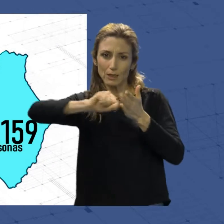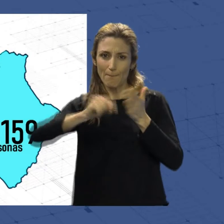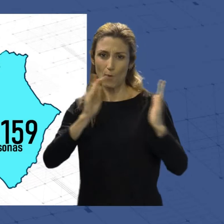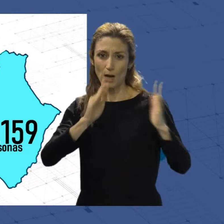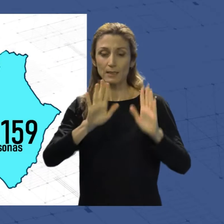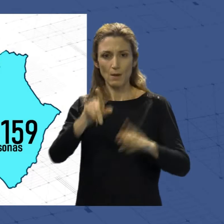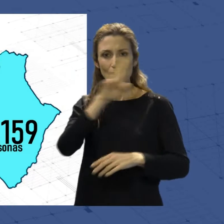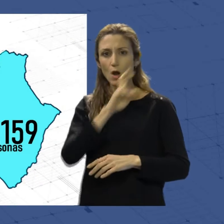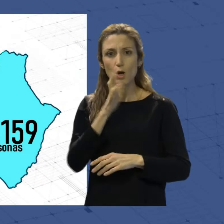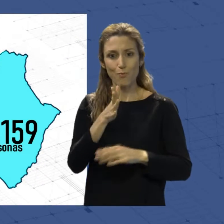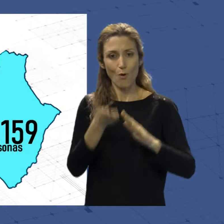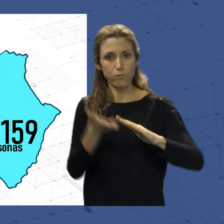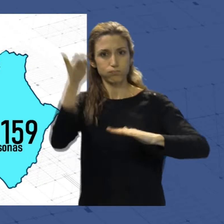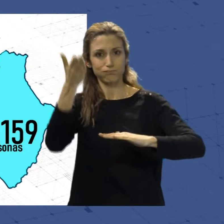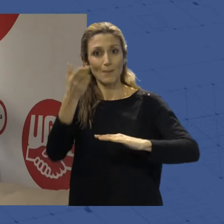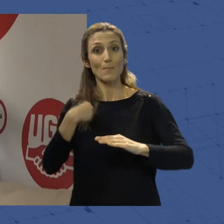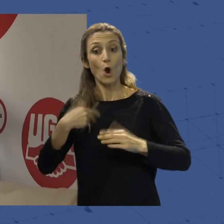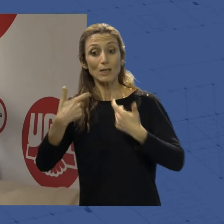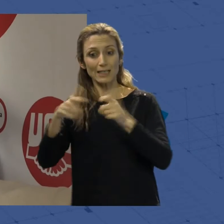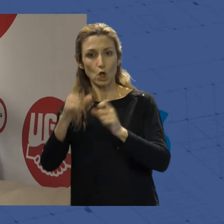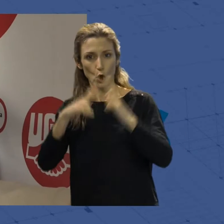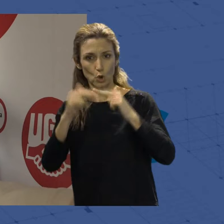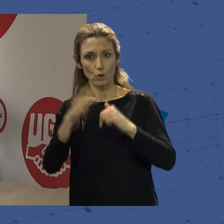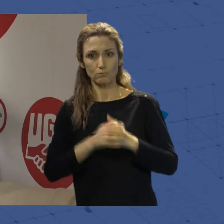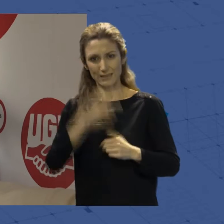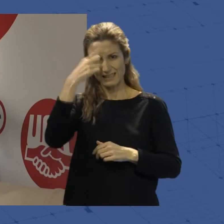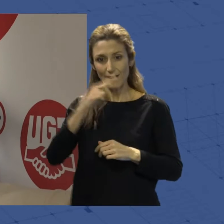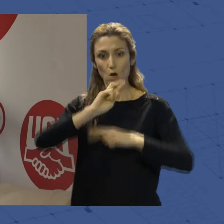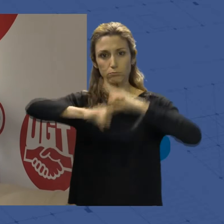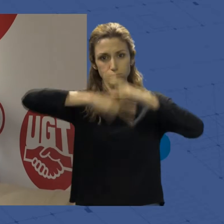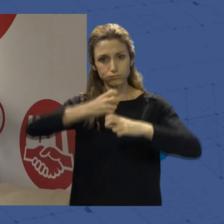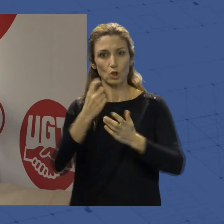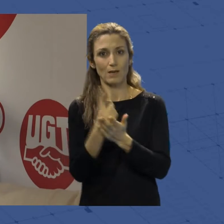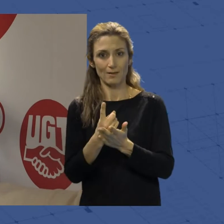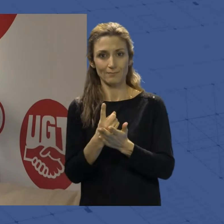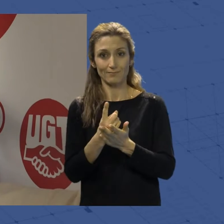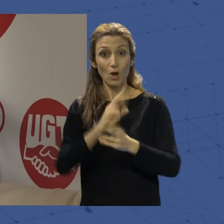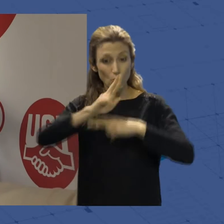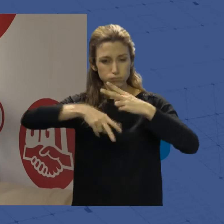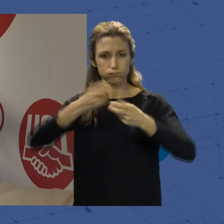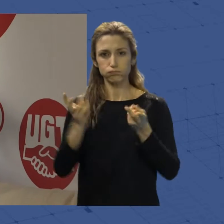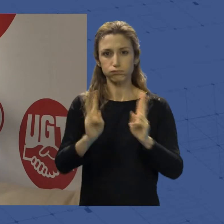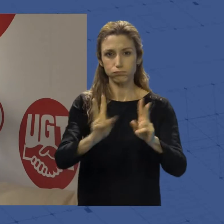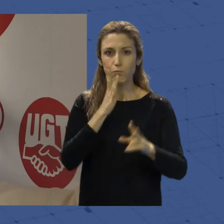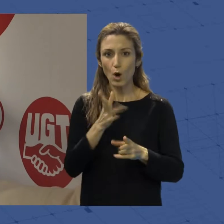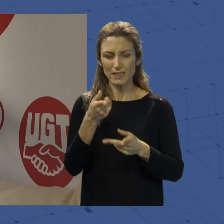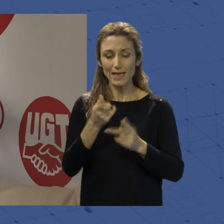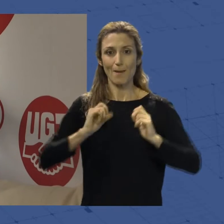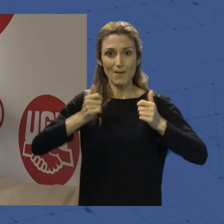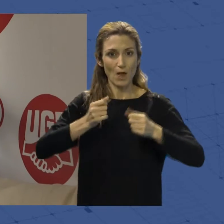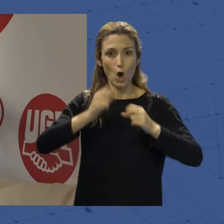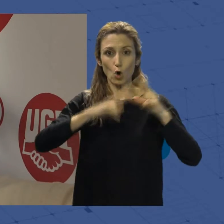ocupación al alza en el sector de la construcción. Como sabéis, se está reactivando otra vez ese boom de construcción